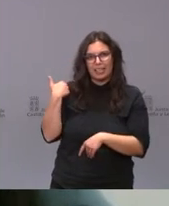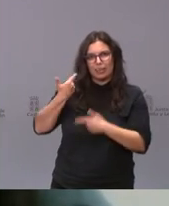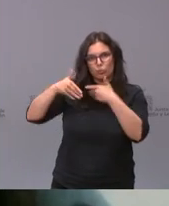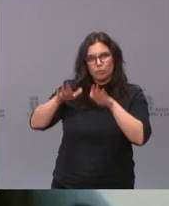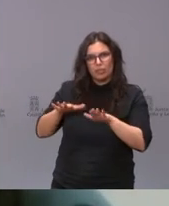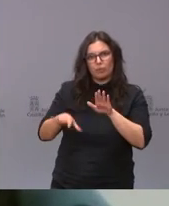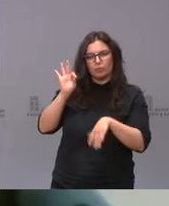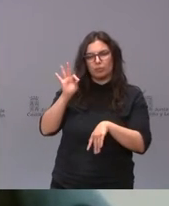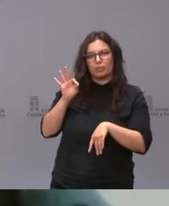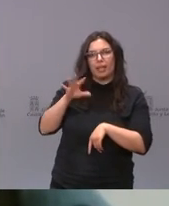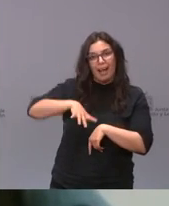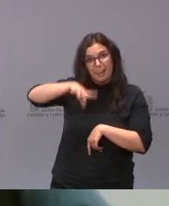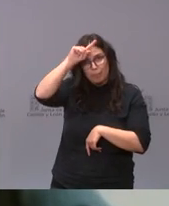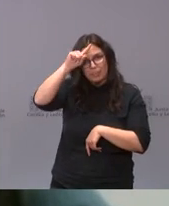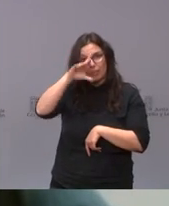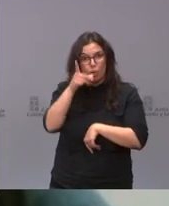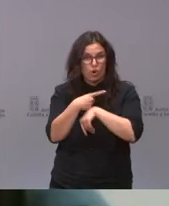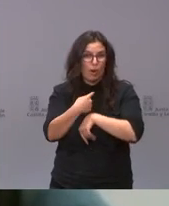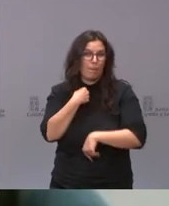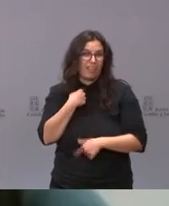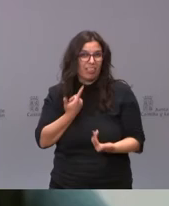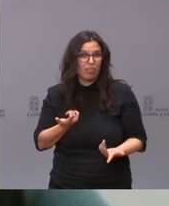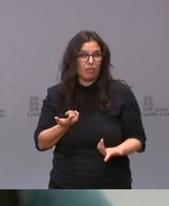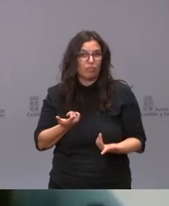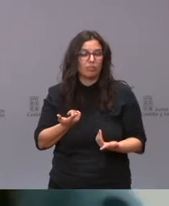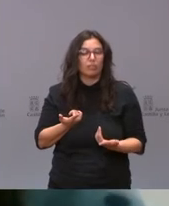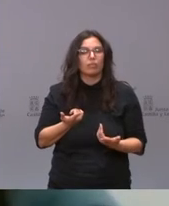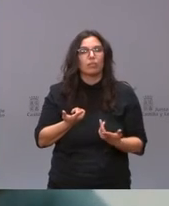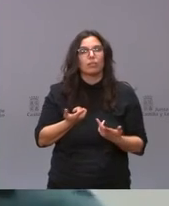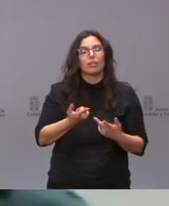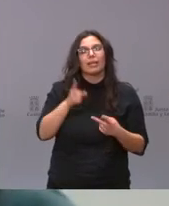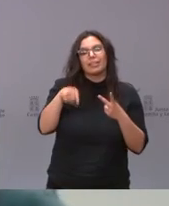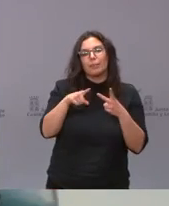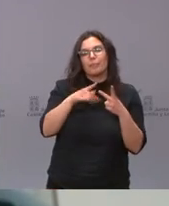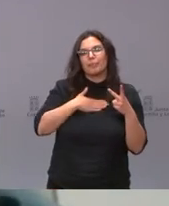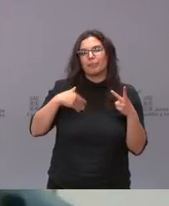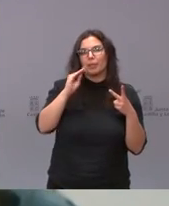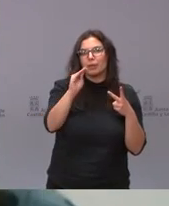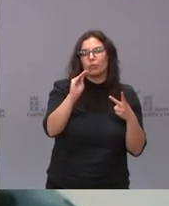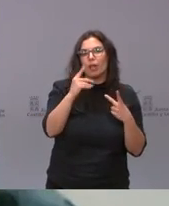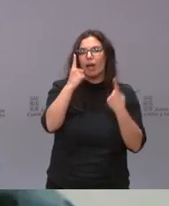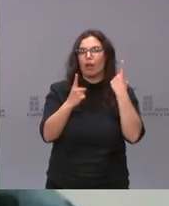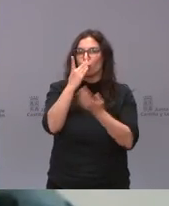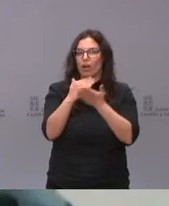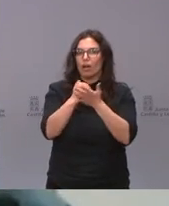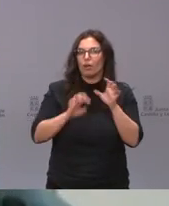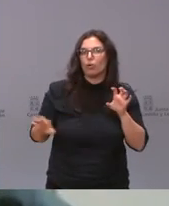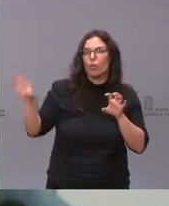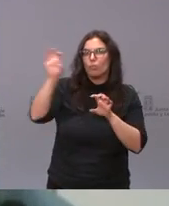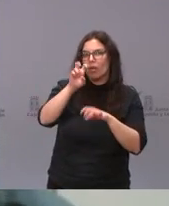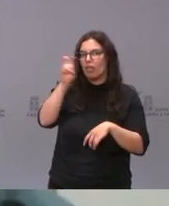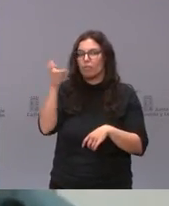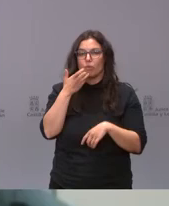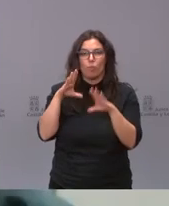perdido estas horas en la vacunación de muchos ciudadanos y luego le quería preguntar hay algunas comunidades autónomas como